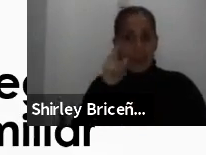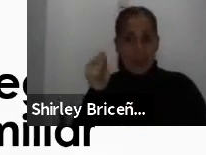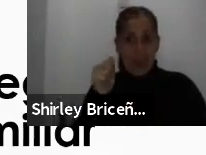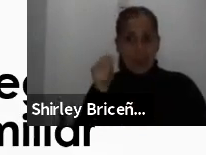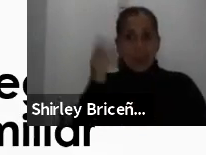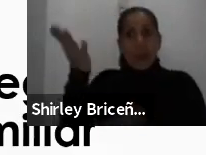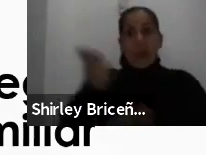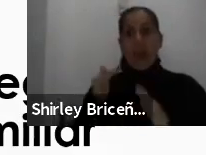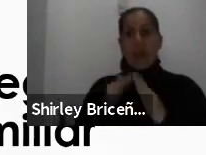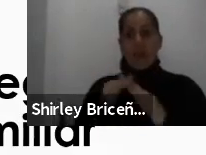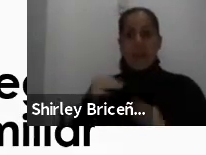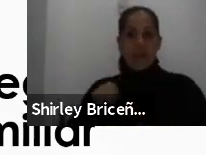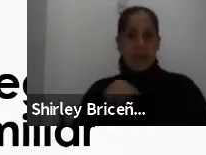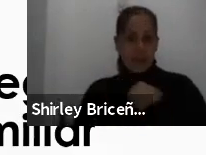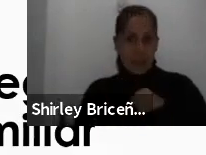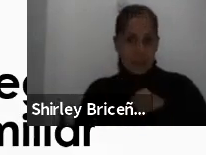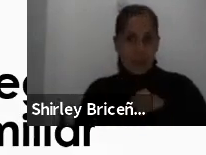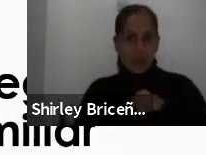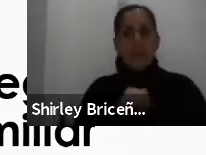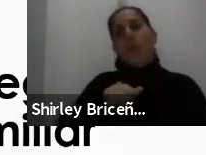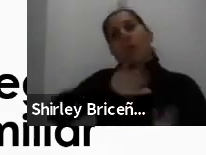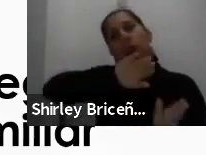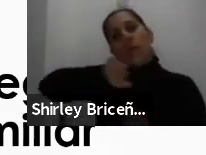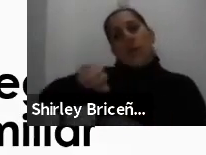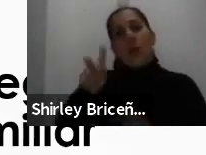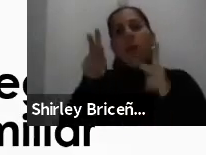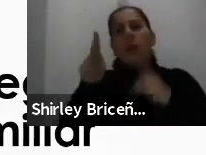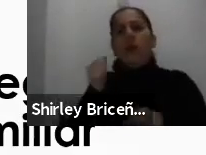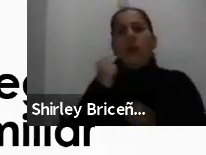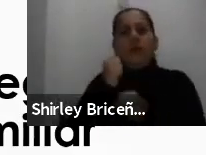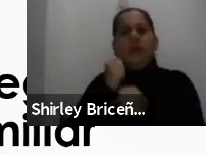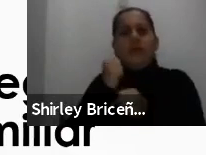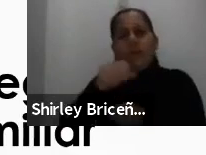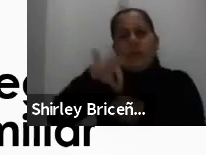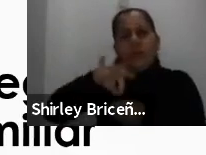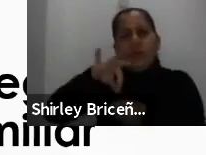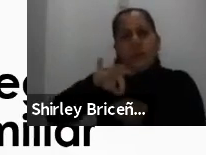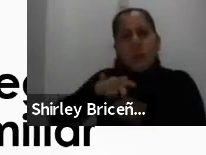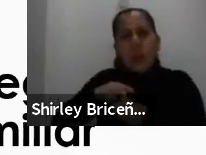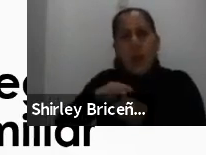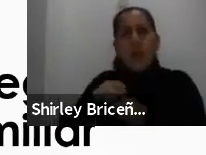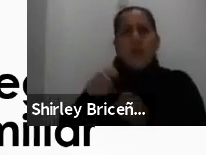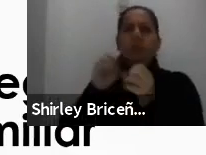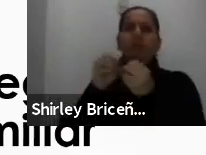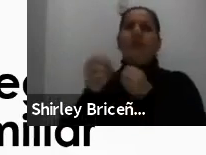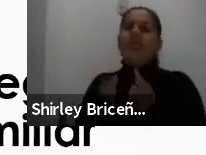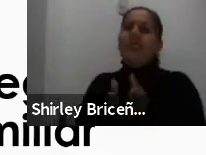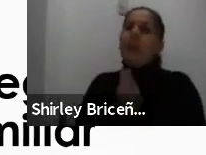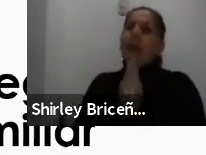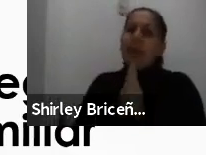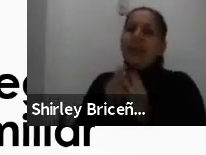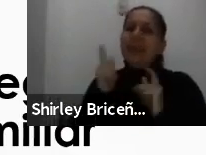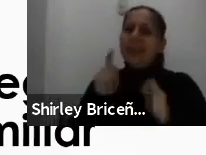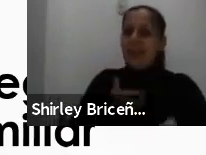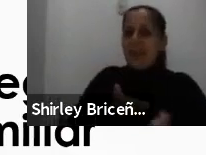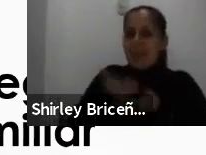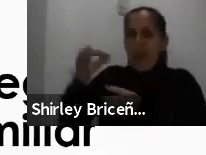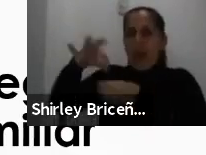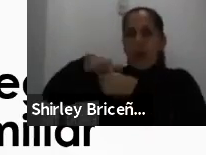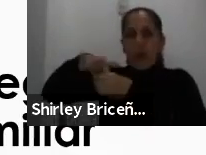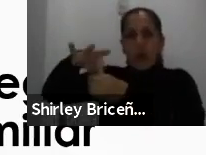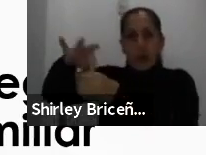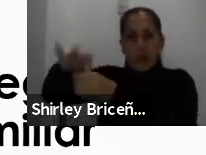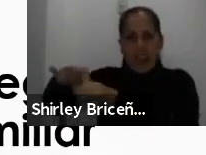son productores agrícolas, la Oficina de Atención Socioeconómica les va a solicitar constancia de entrega a las cosechas en las